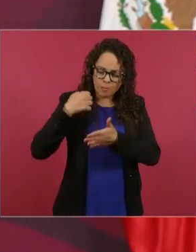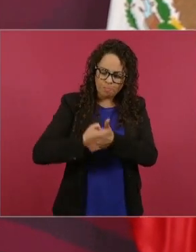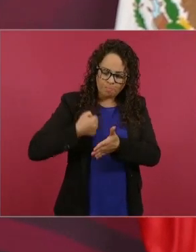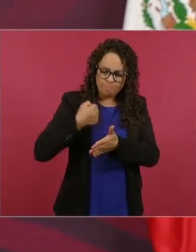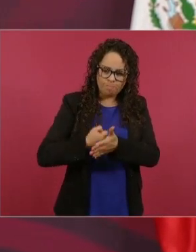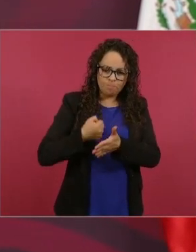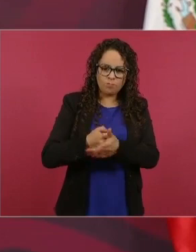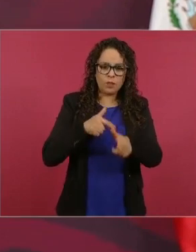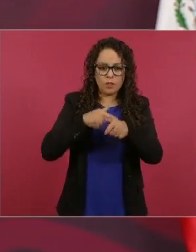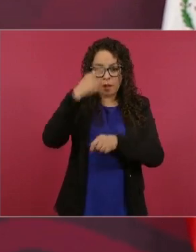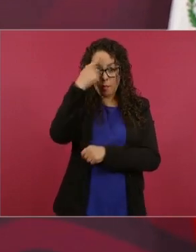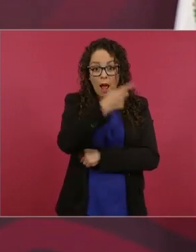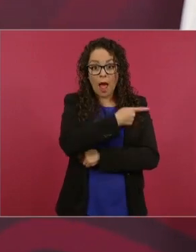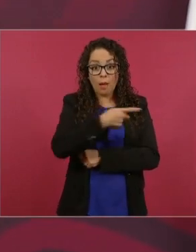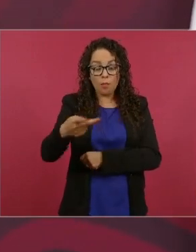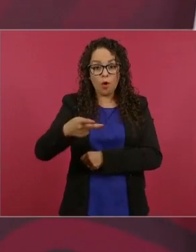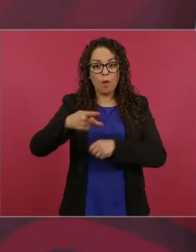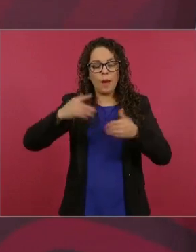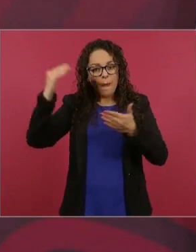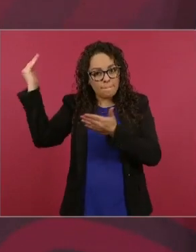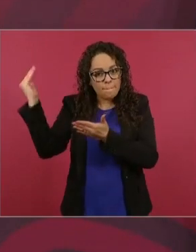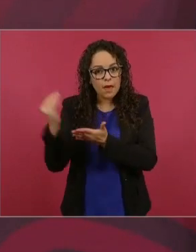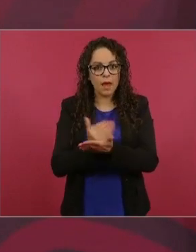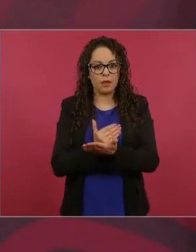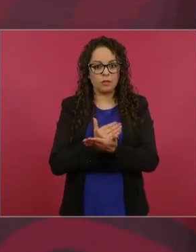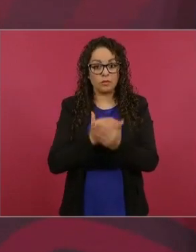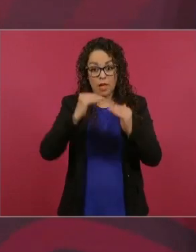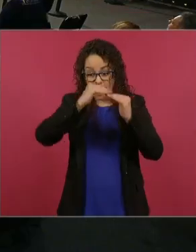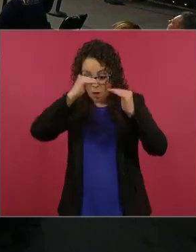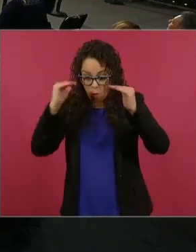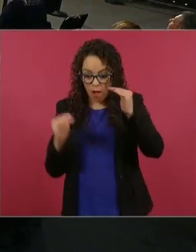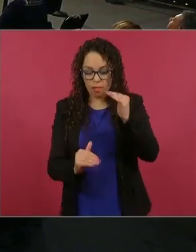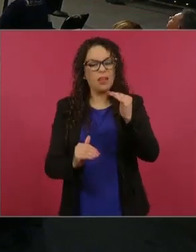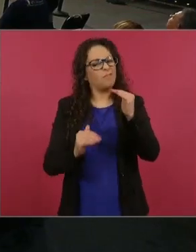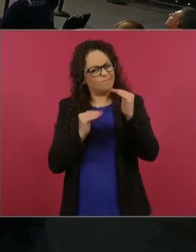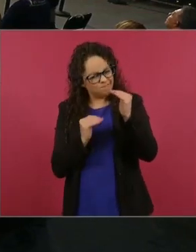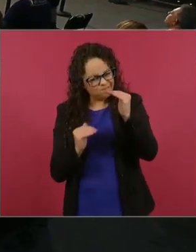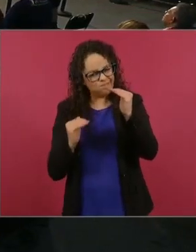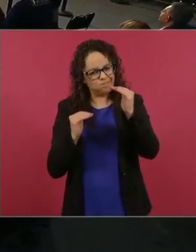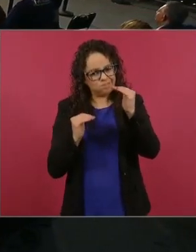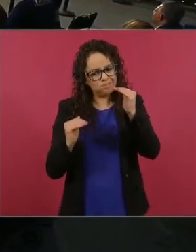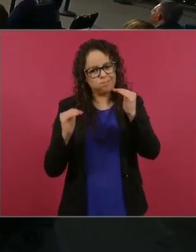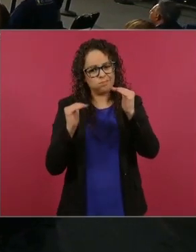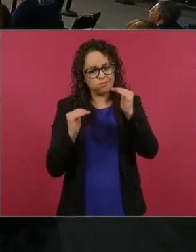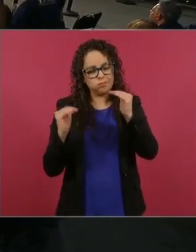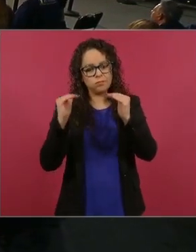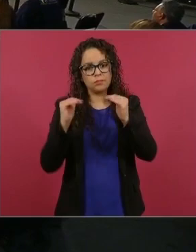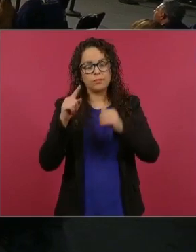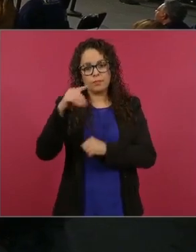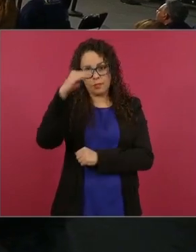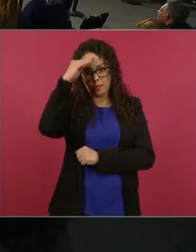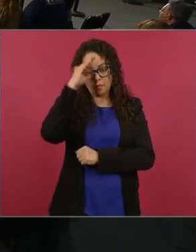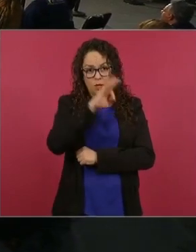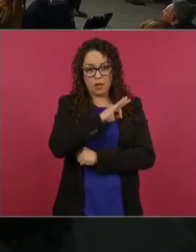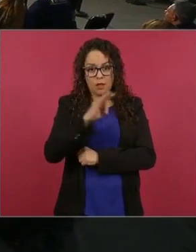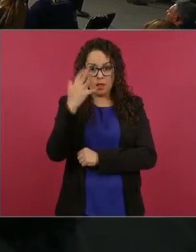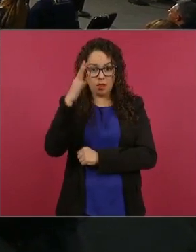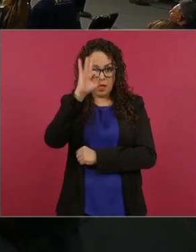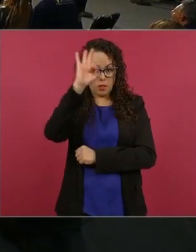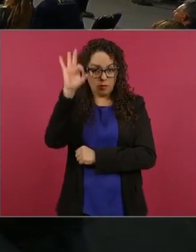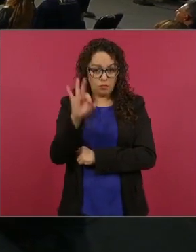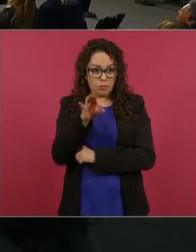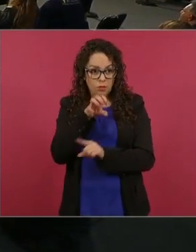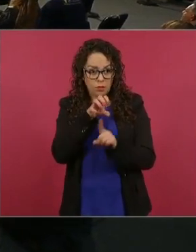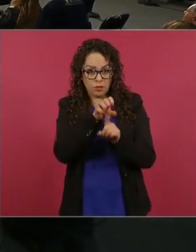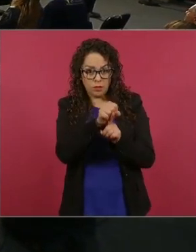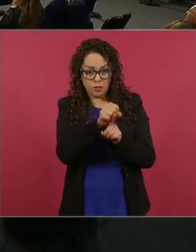reducir la desigualdad ¿es posible que al final de su sexenio se alcance el 10% de la población que deje la pobreza